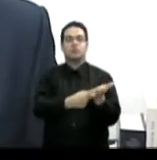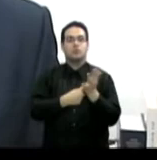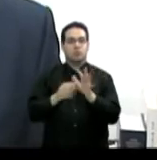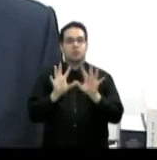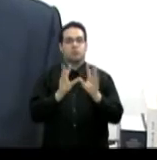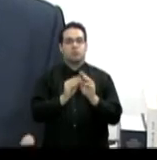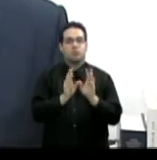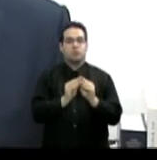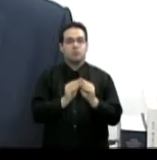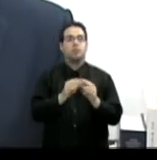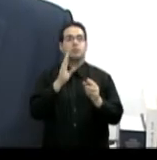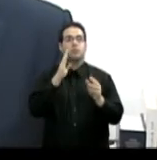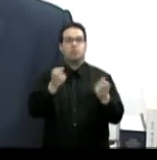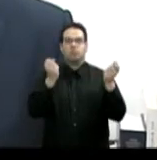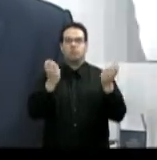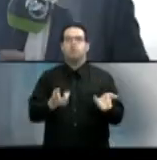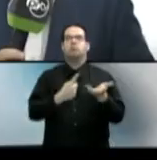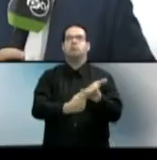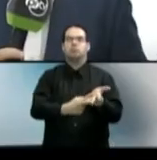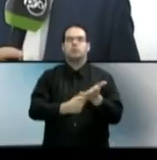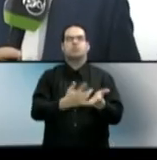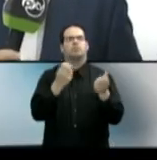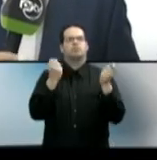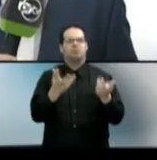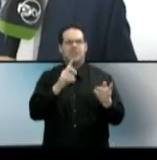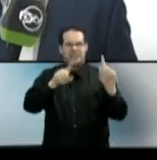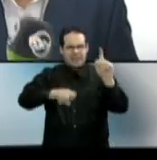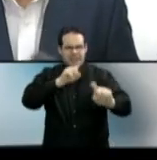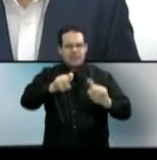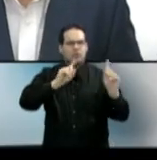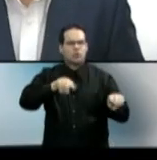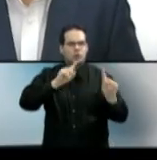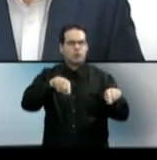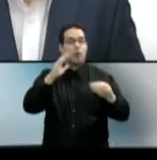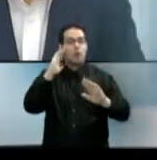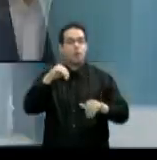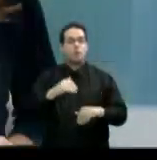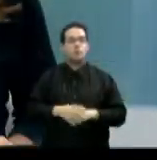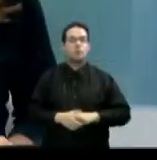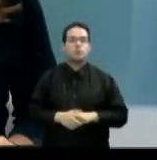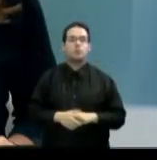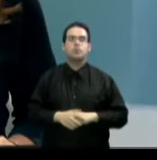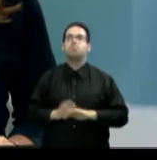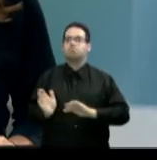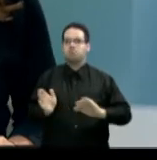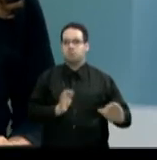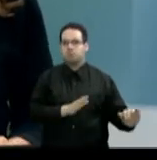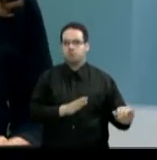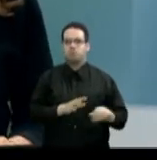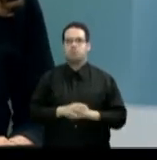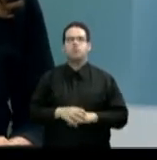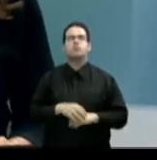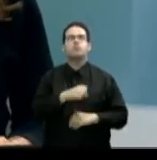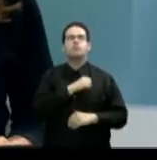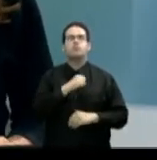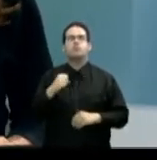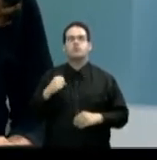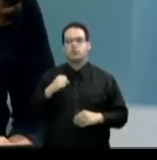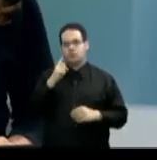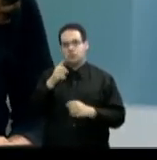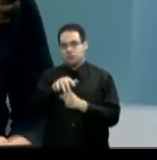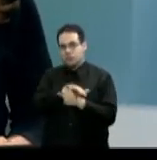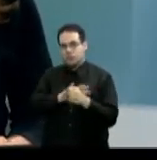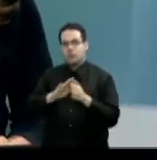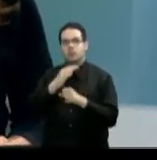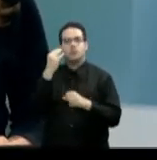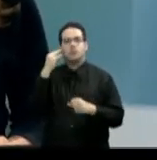muchas preguntas posibles respuestas regresamos con más información gracias félix en otros asuntos el senador por el distrito